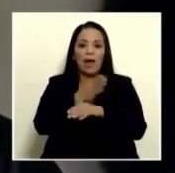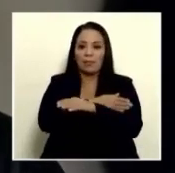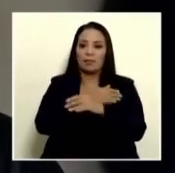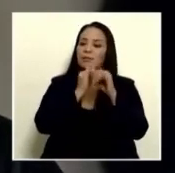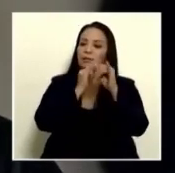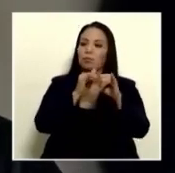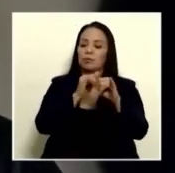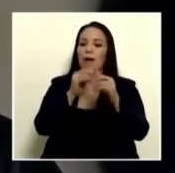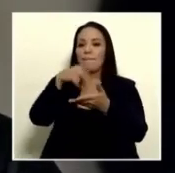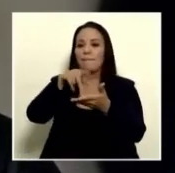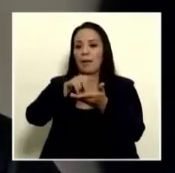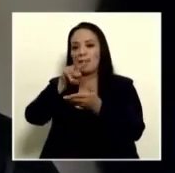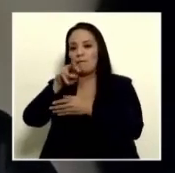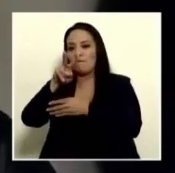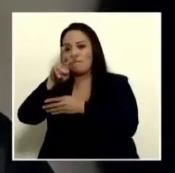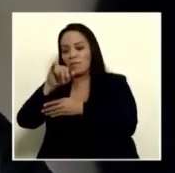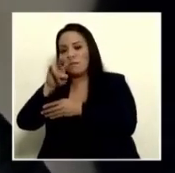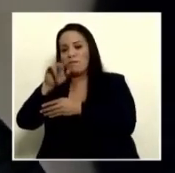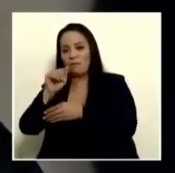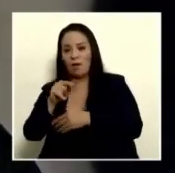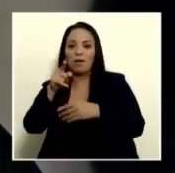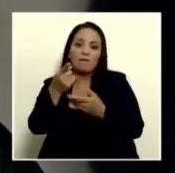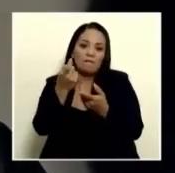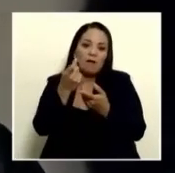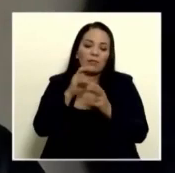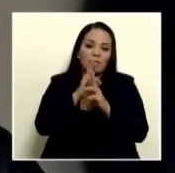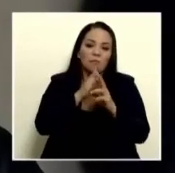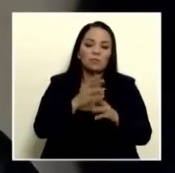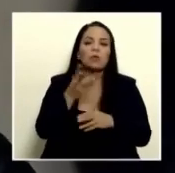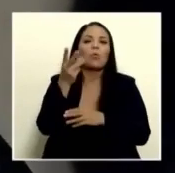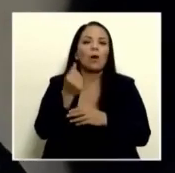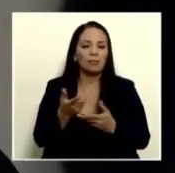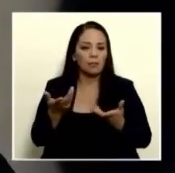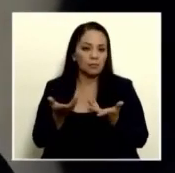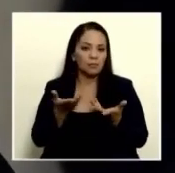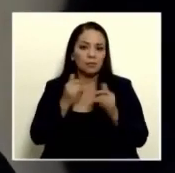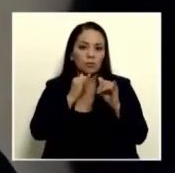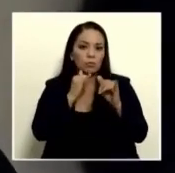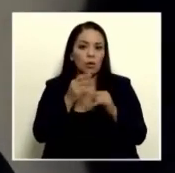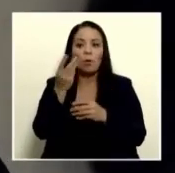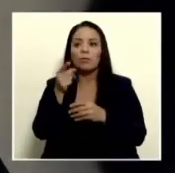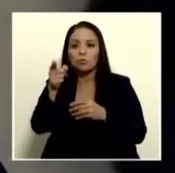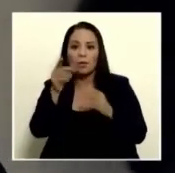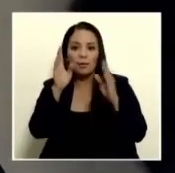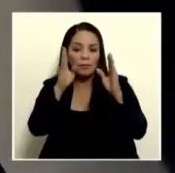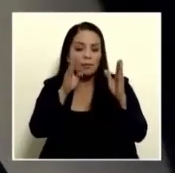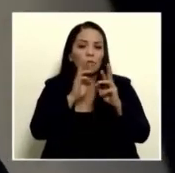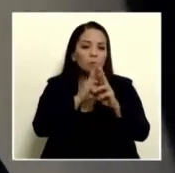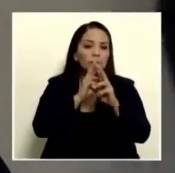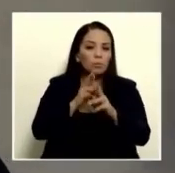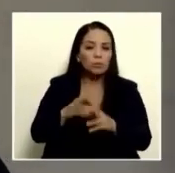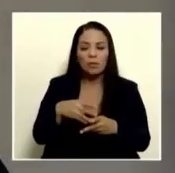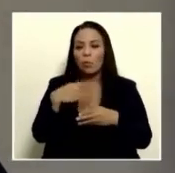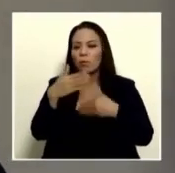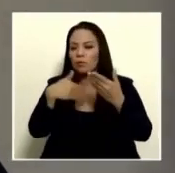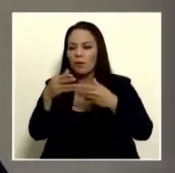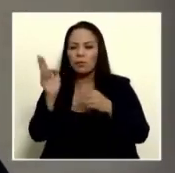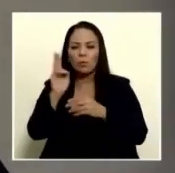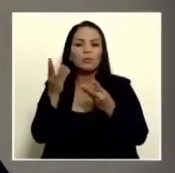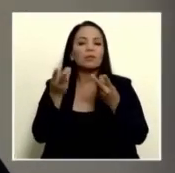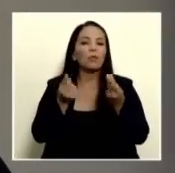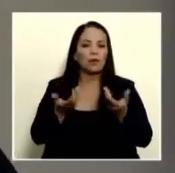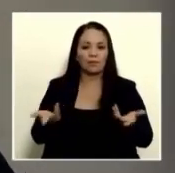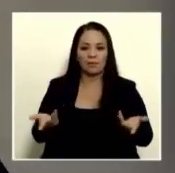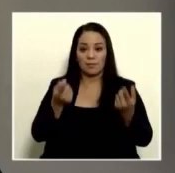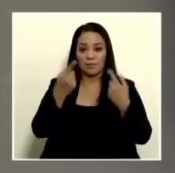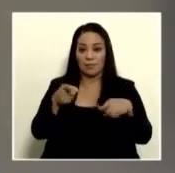Viva y pues están pendientes de respuesta ¿a cuántas usted pues le ha dado un trámite o cuántas le dará un trámite de urgencia digamos